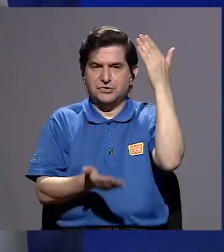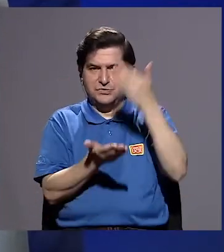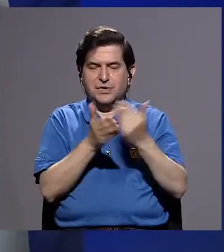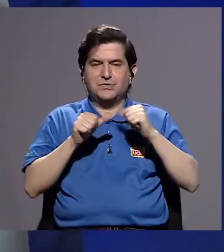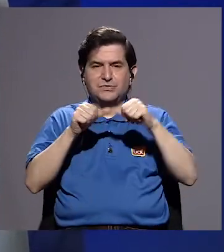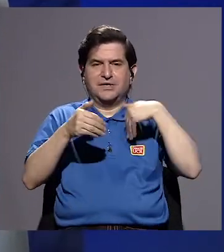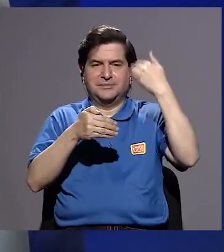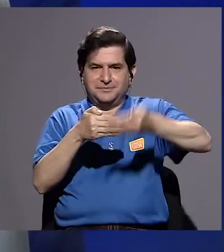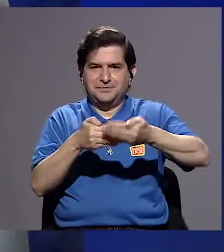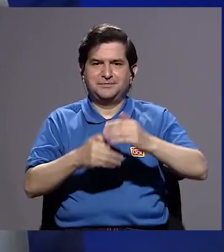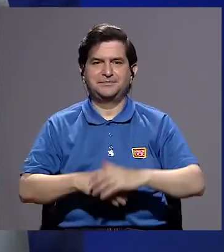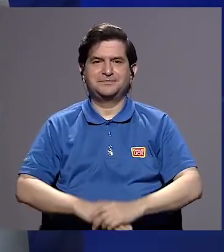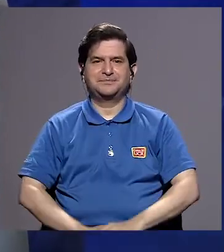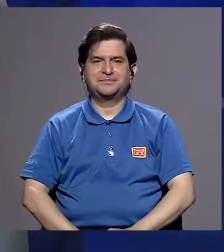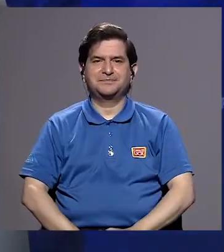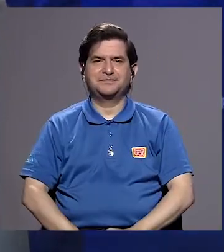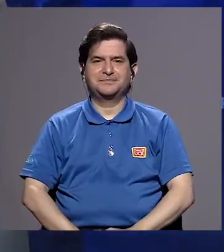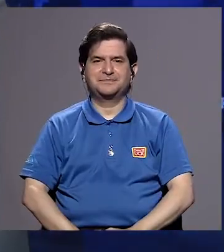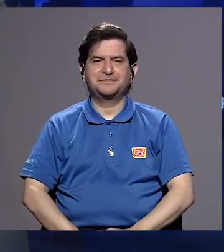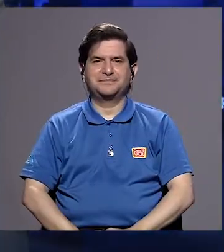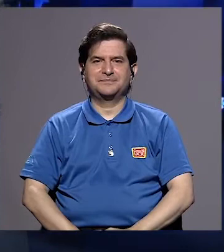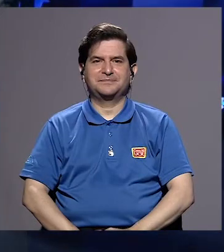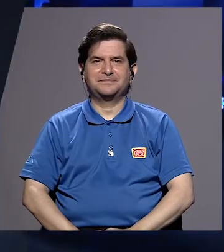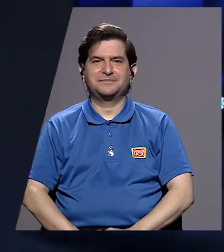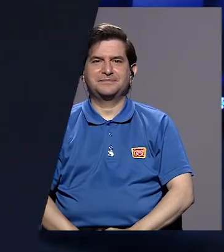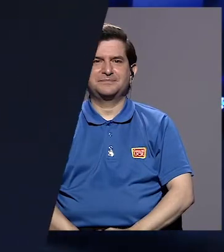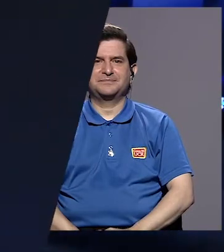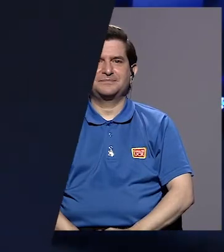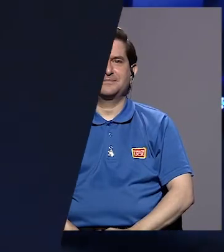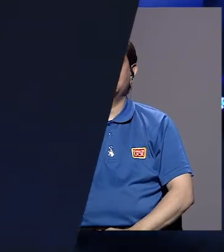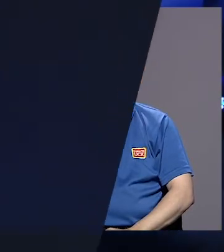Vamos a un corte y ya regresamos. Música